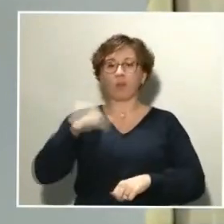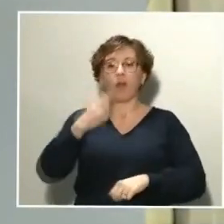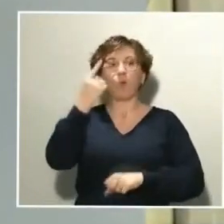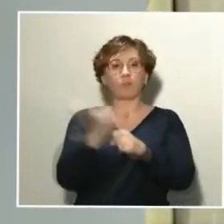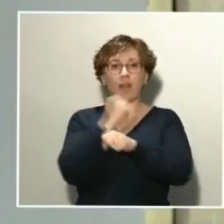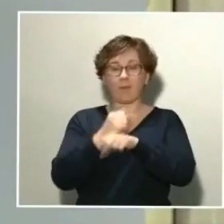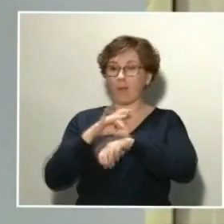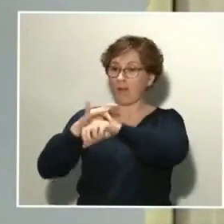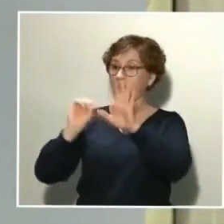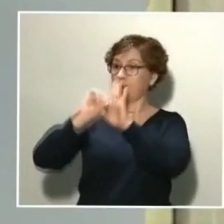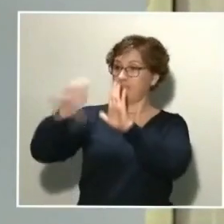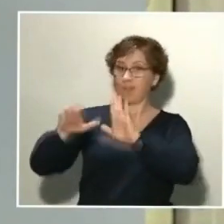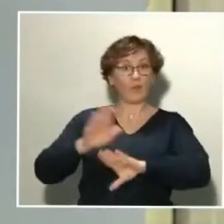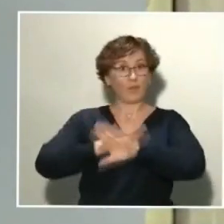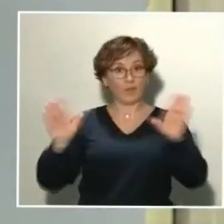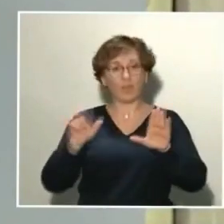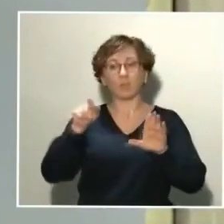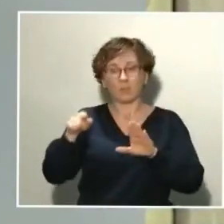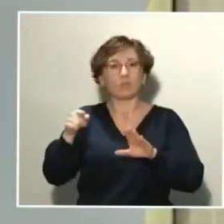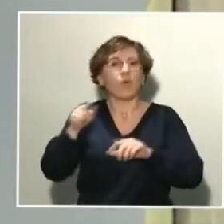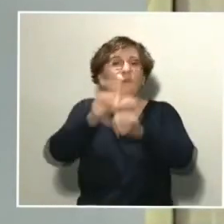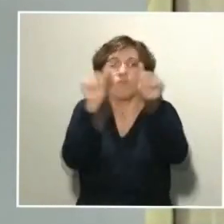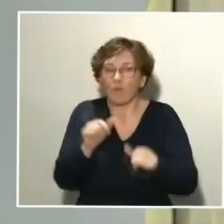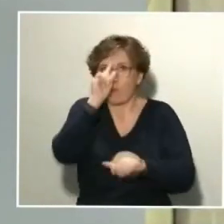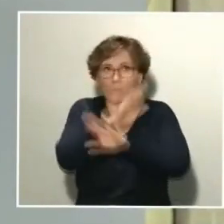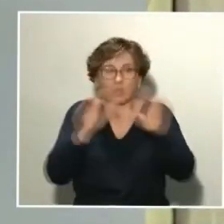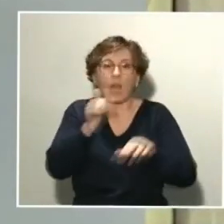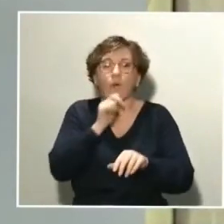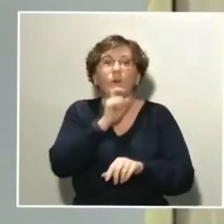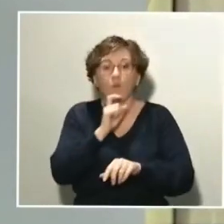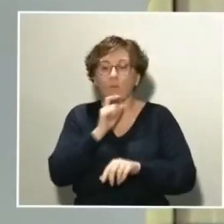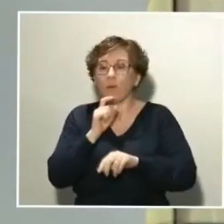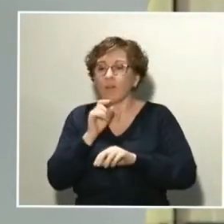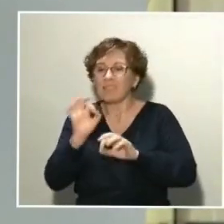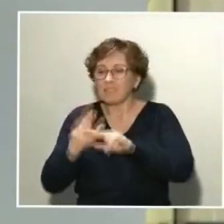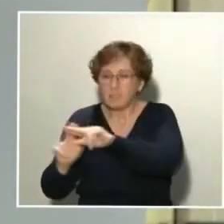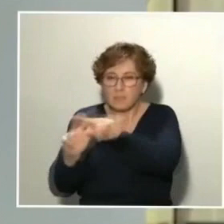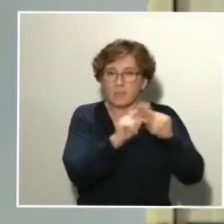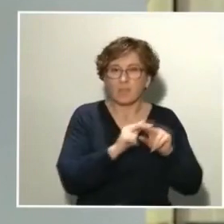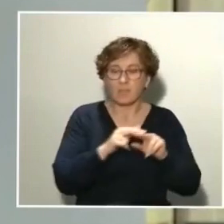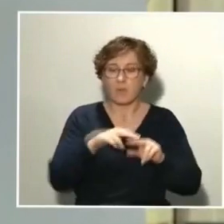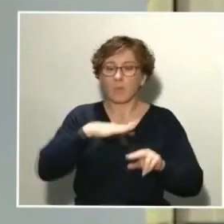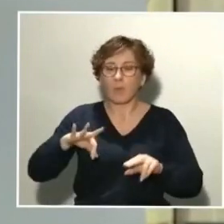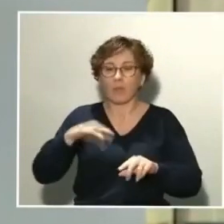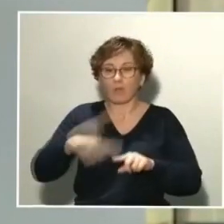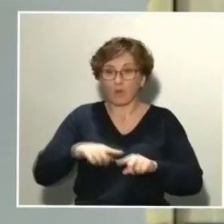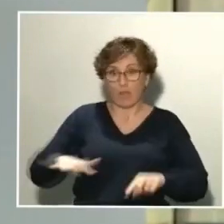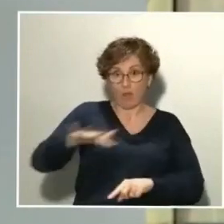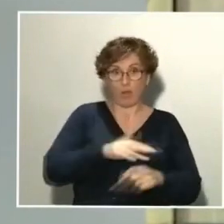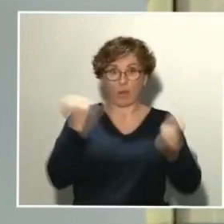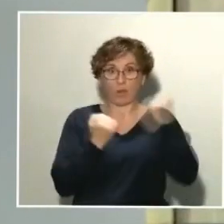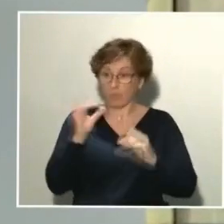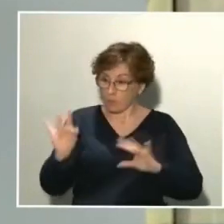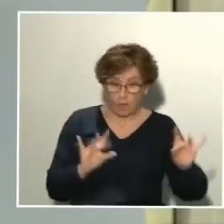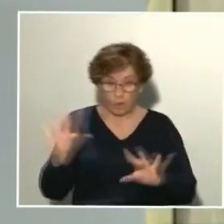que se revisen las zonas en las que pueden haber tenido contacto los clientes y que se proceda a la limpieza